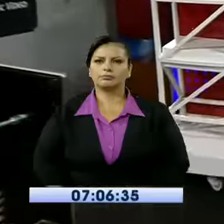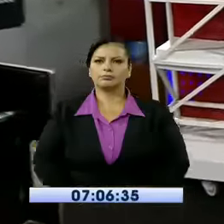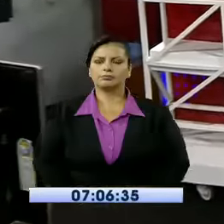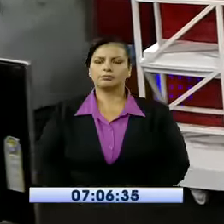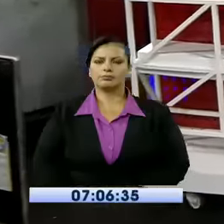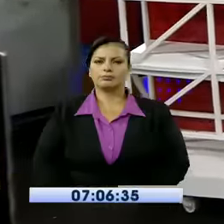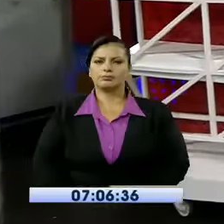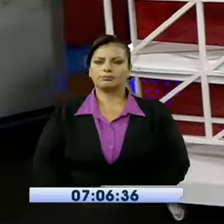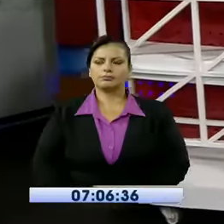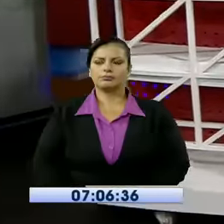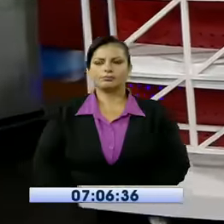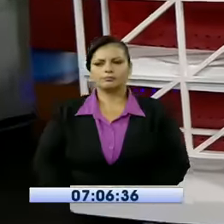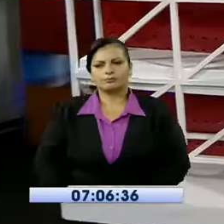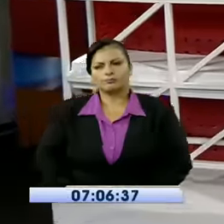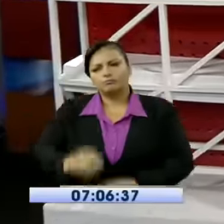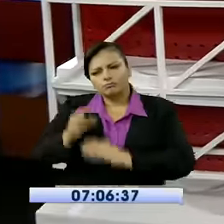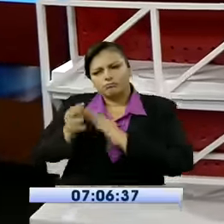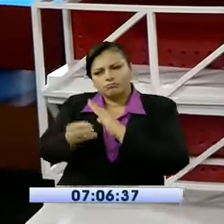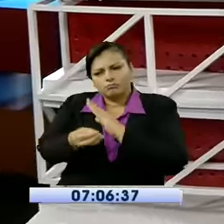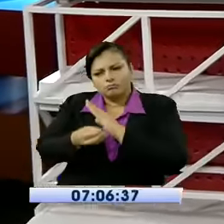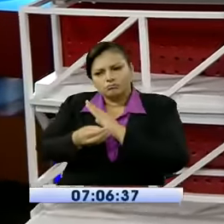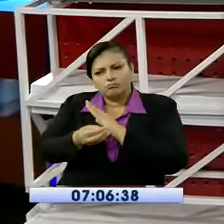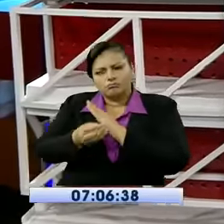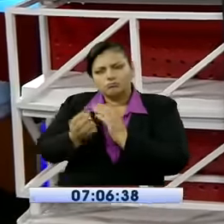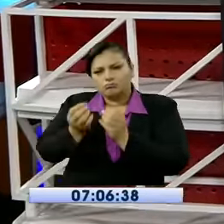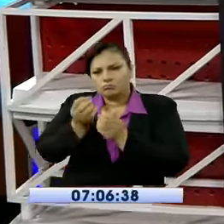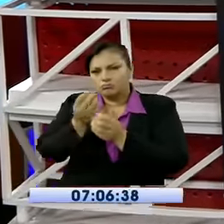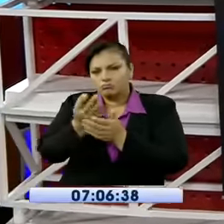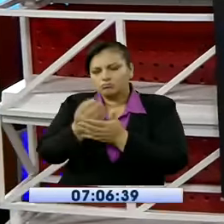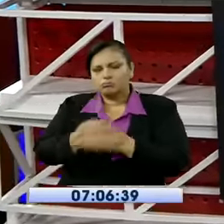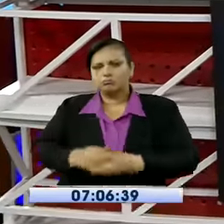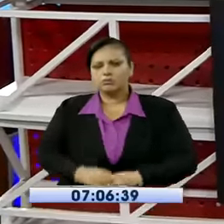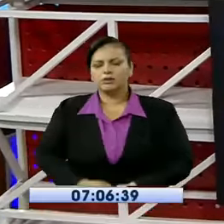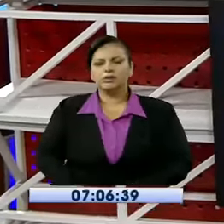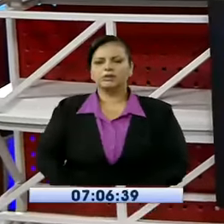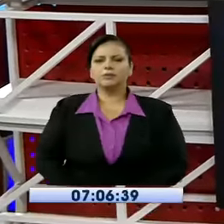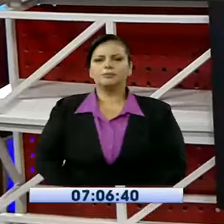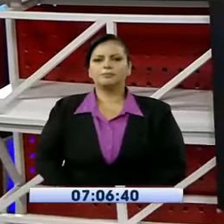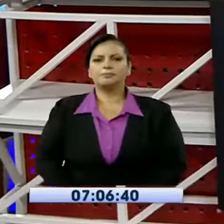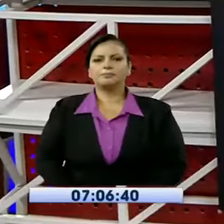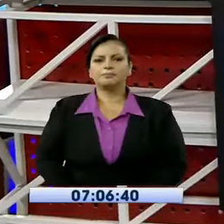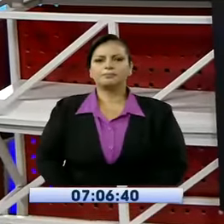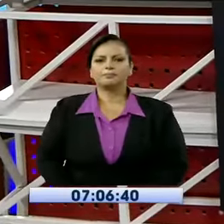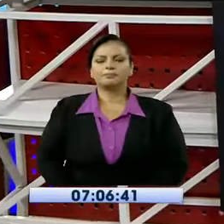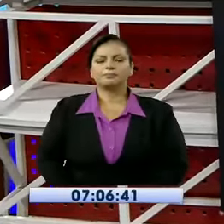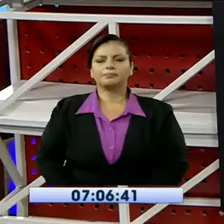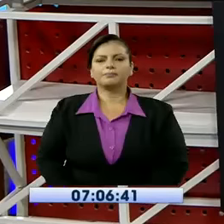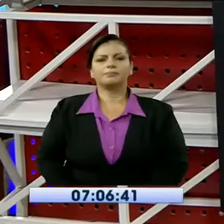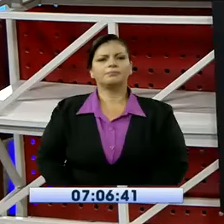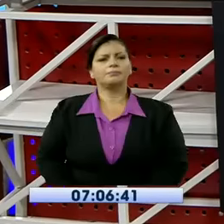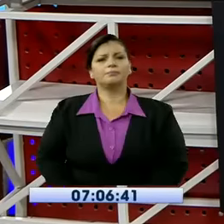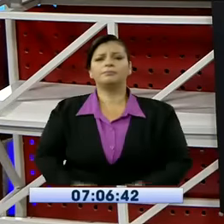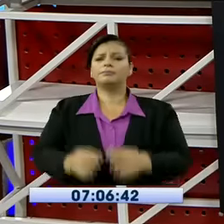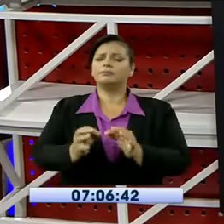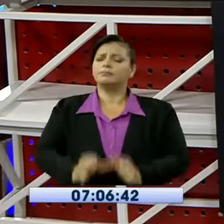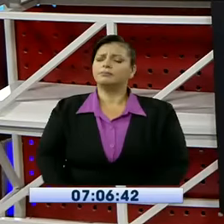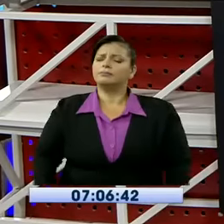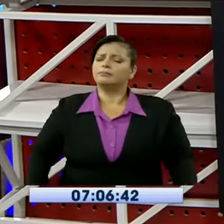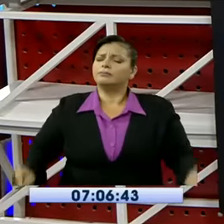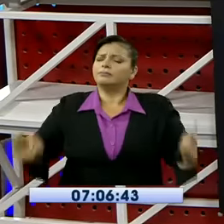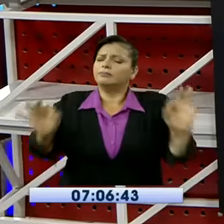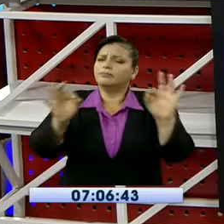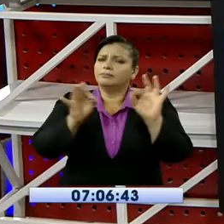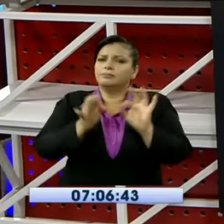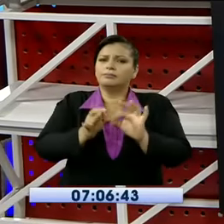Hugo, tal vez solo acotar, antes de ir a la siguiente nota, la necesidad imperiosa de incrementar las fumigaciones en las zonas